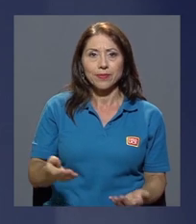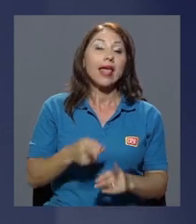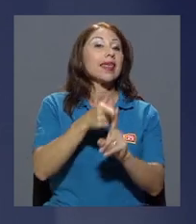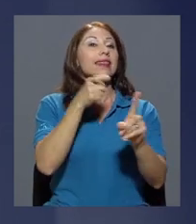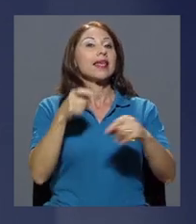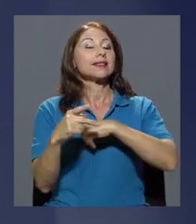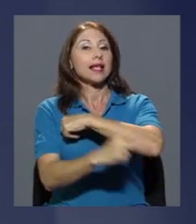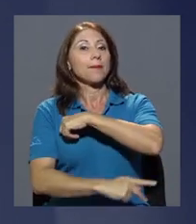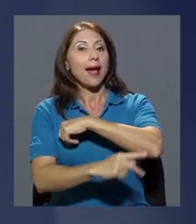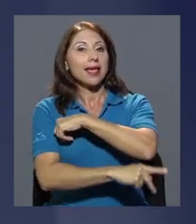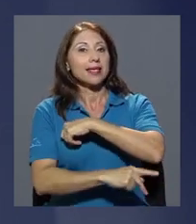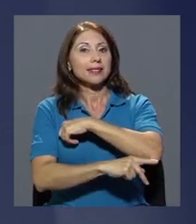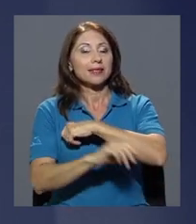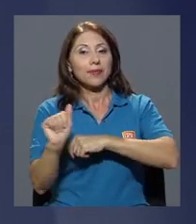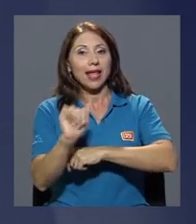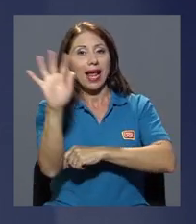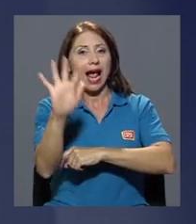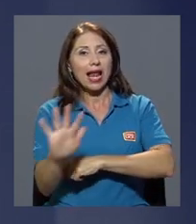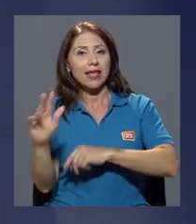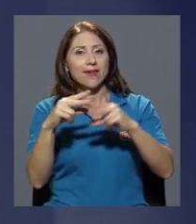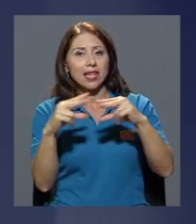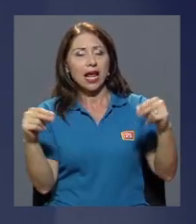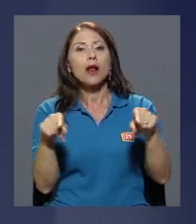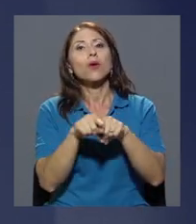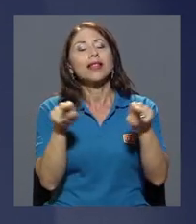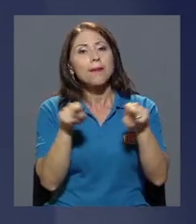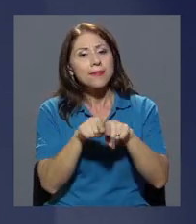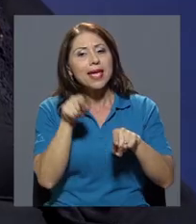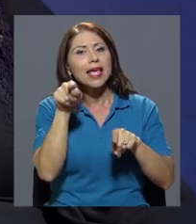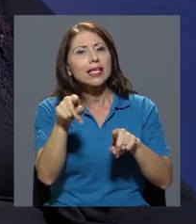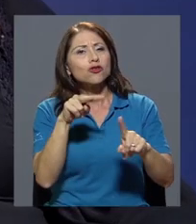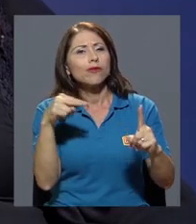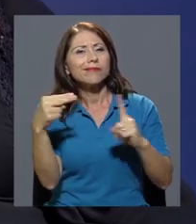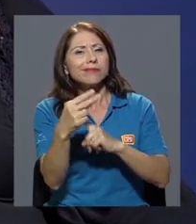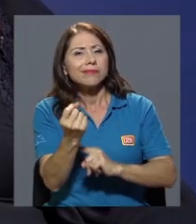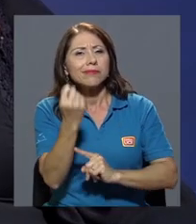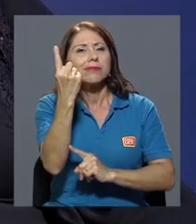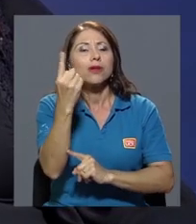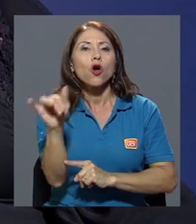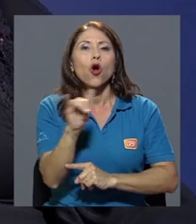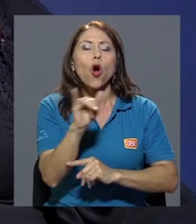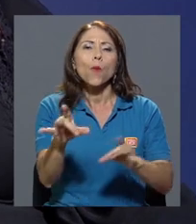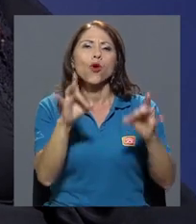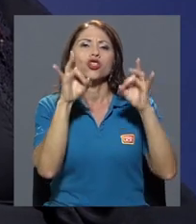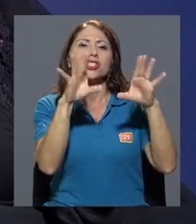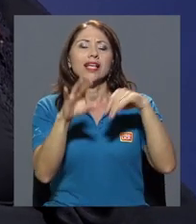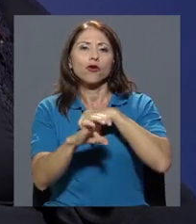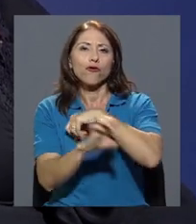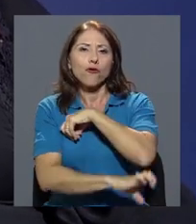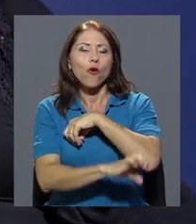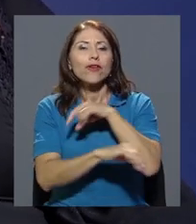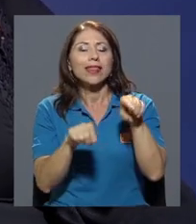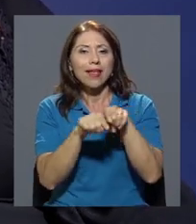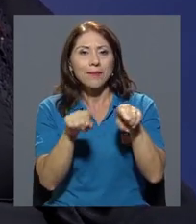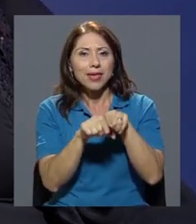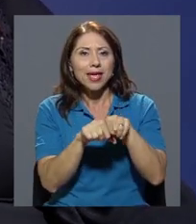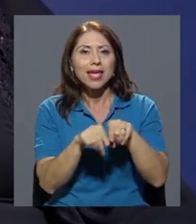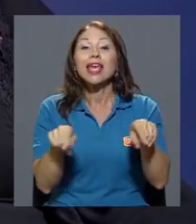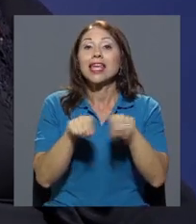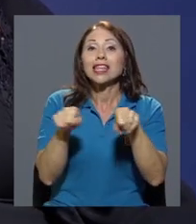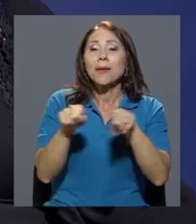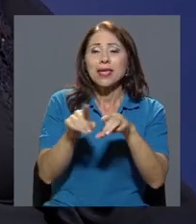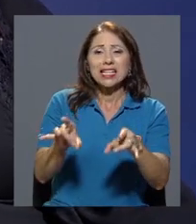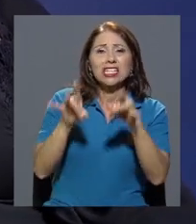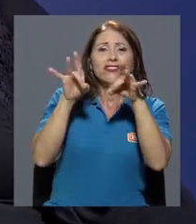Desde el país, desde la zona caribe de Nicaragua, se lee también esto como también xenofobia, ¿verdad? Y